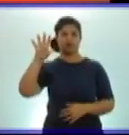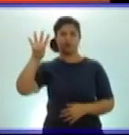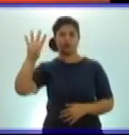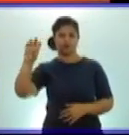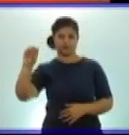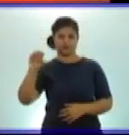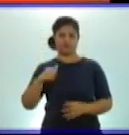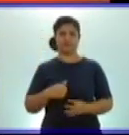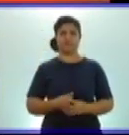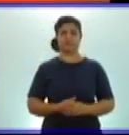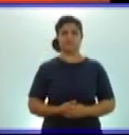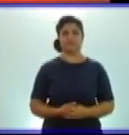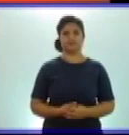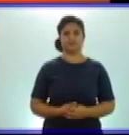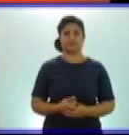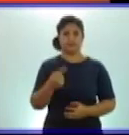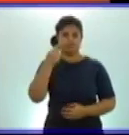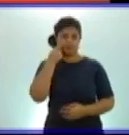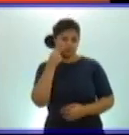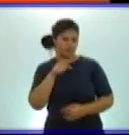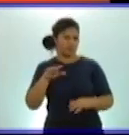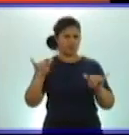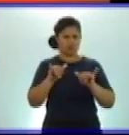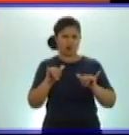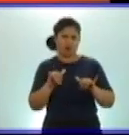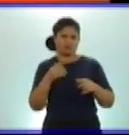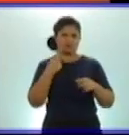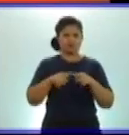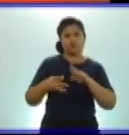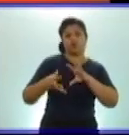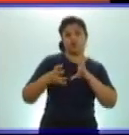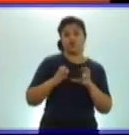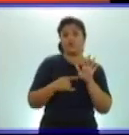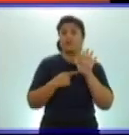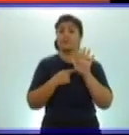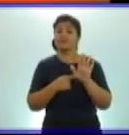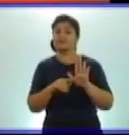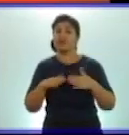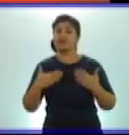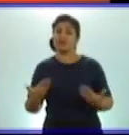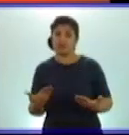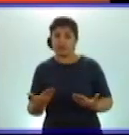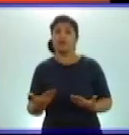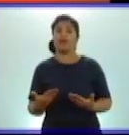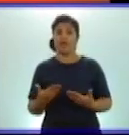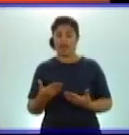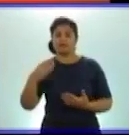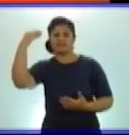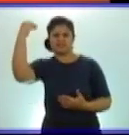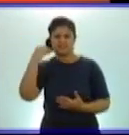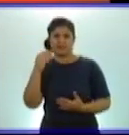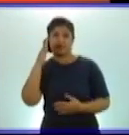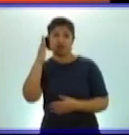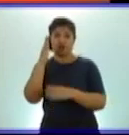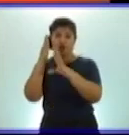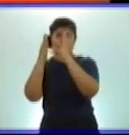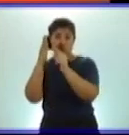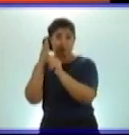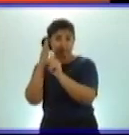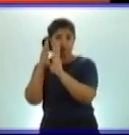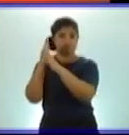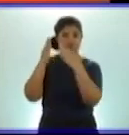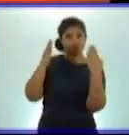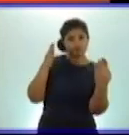en este ejercicio también es una manera de presentar diferente, pero estamos, ¿qué cosa? Hallando antecesor y sucesor. Estamos